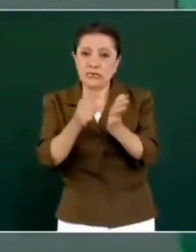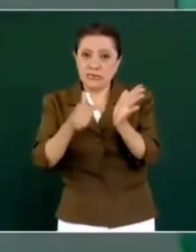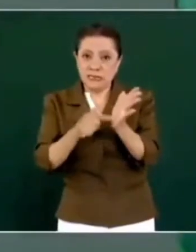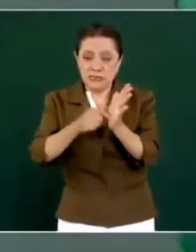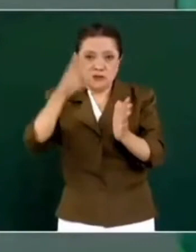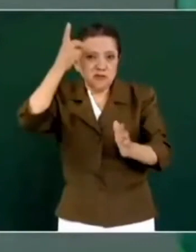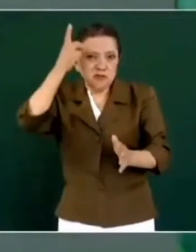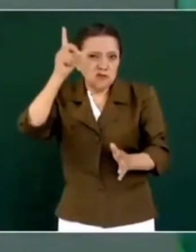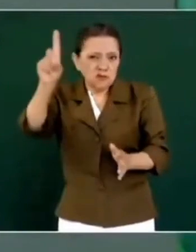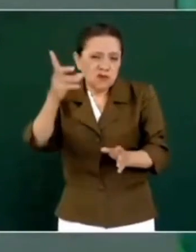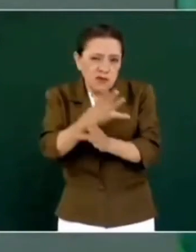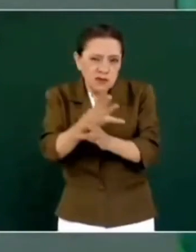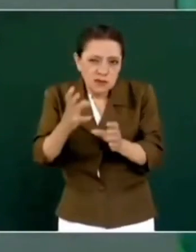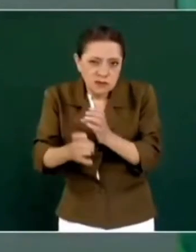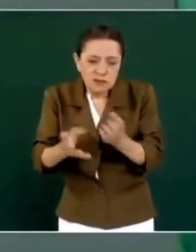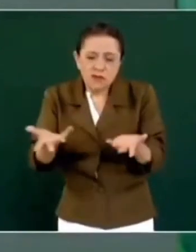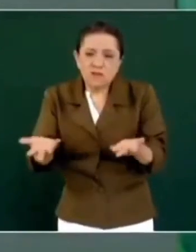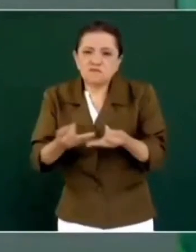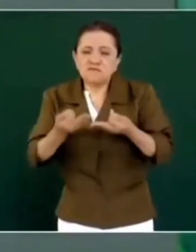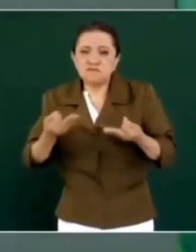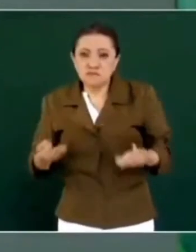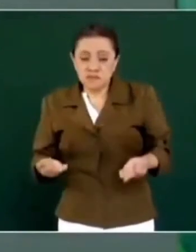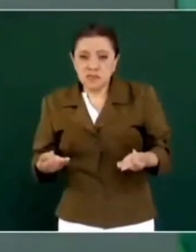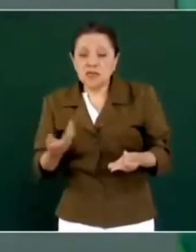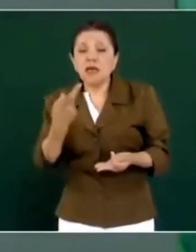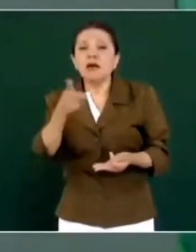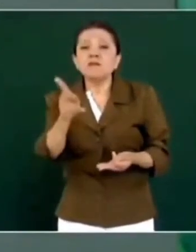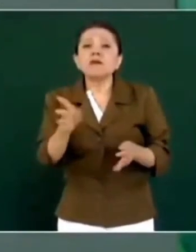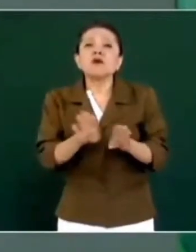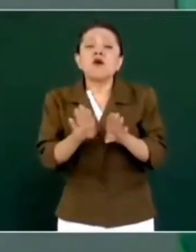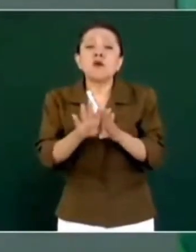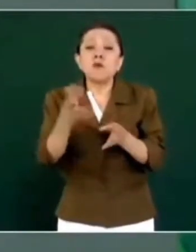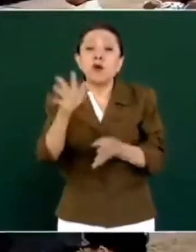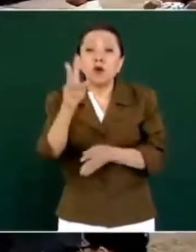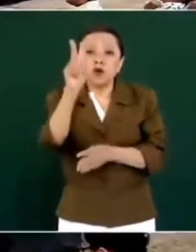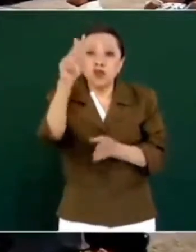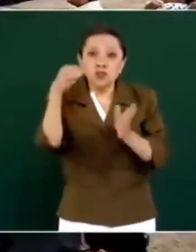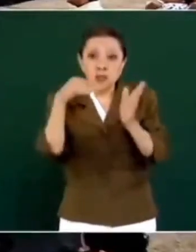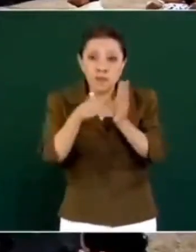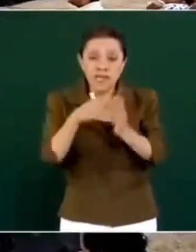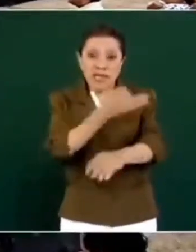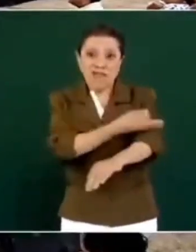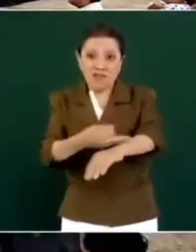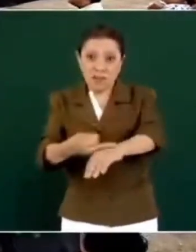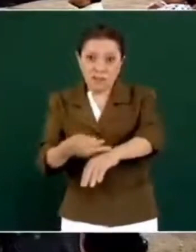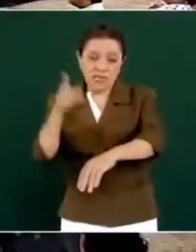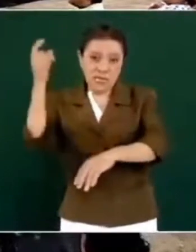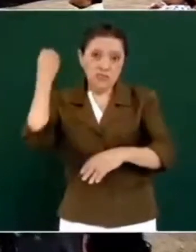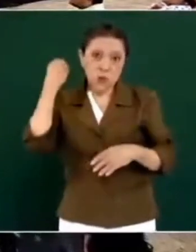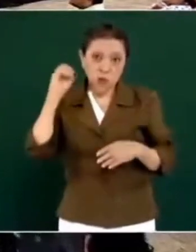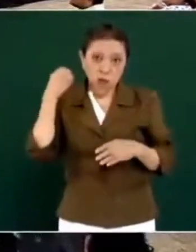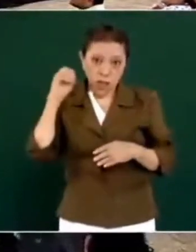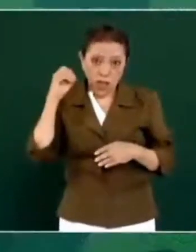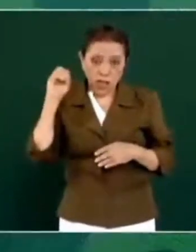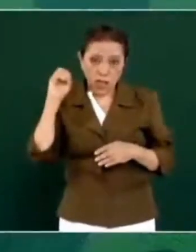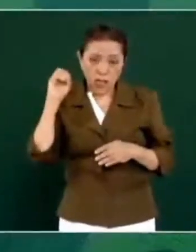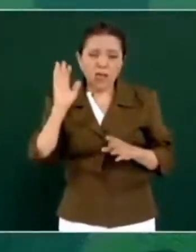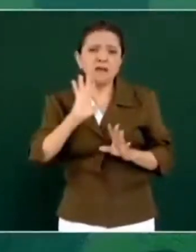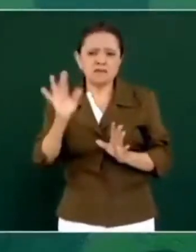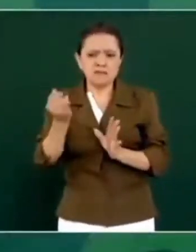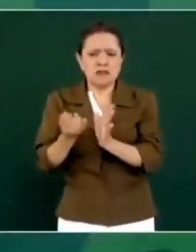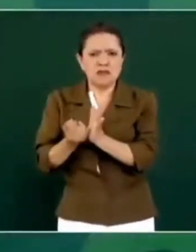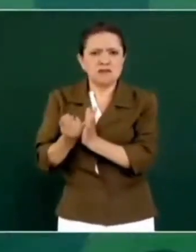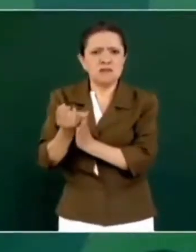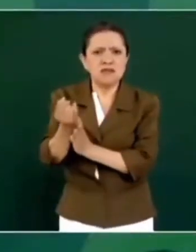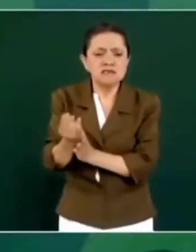como dos mil familias. En Huatulco tomamos la decisión